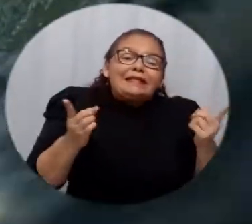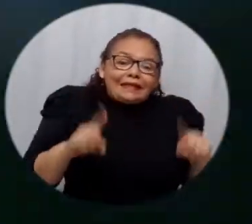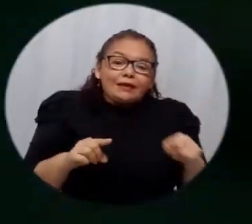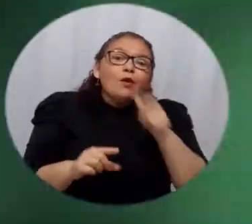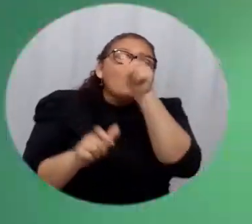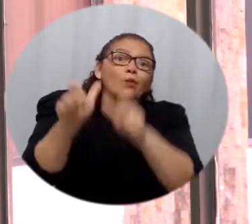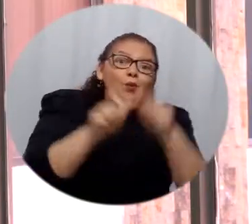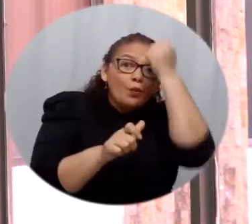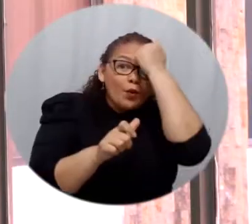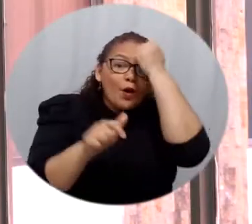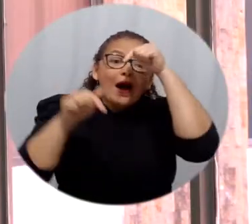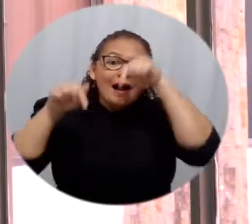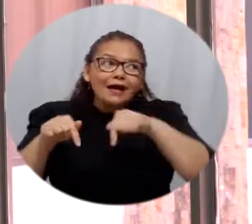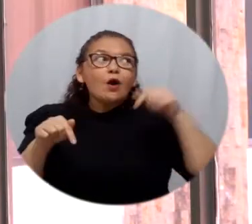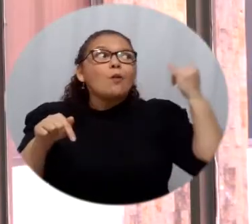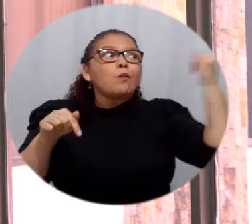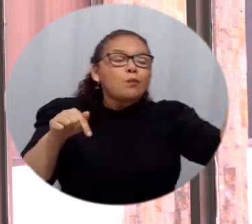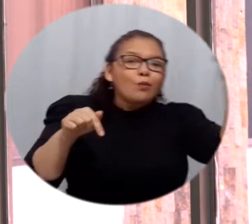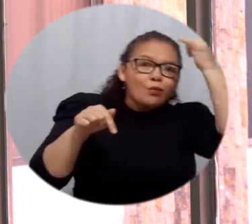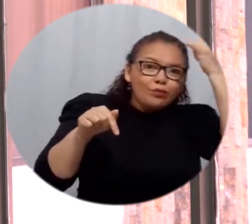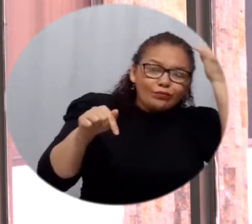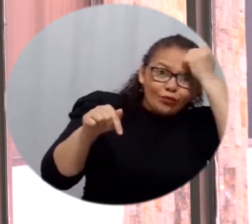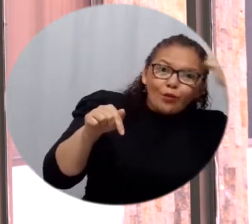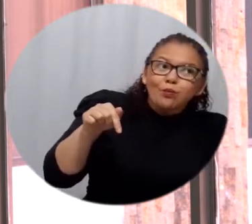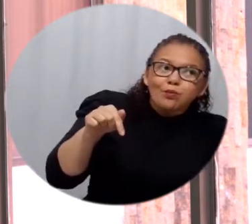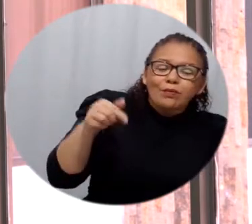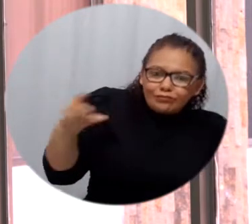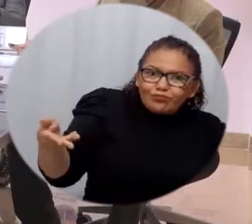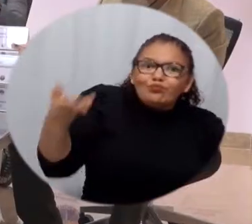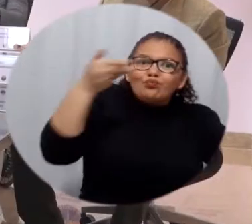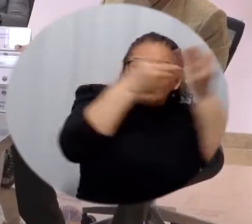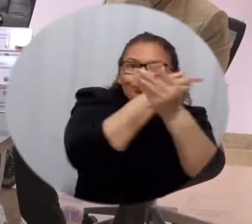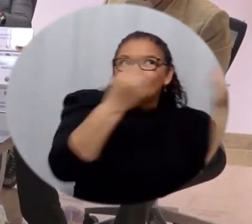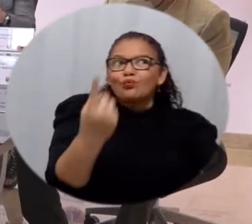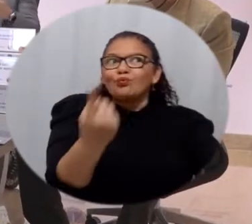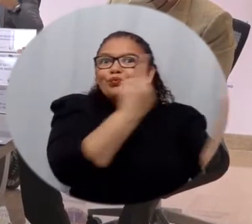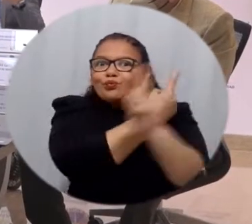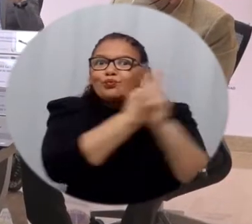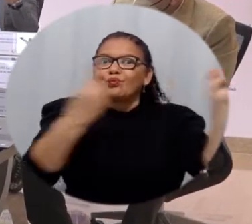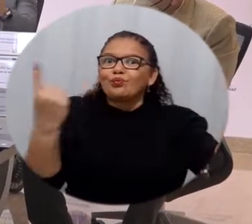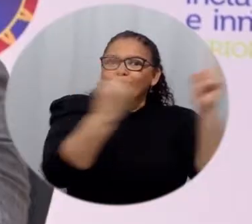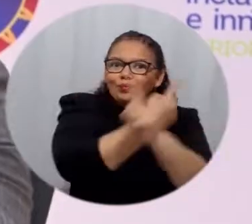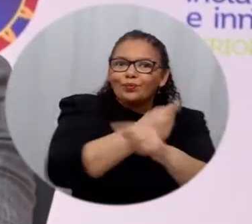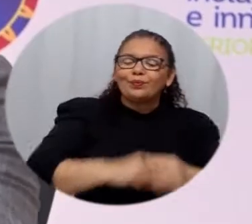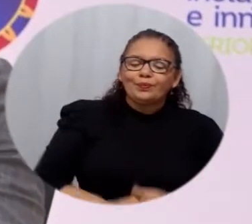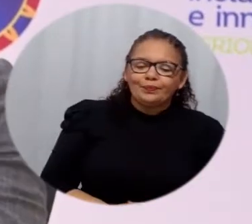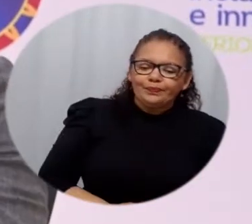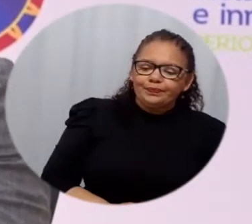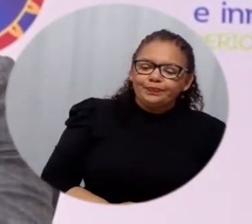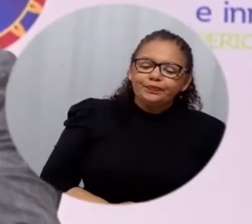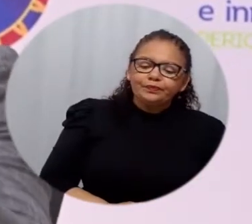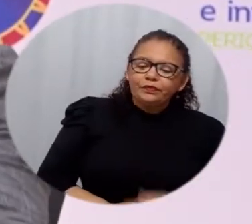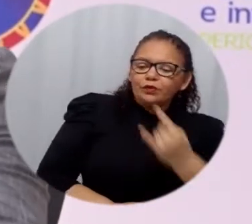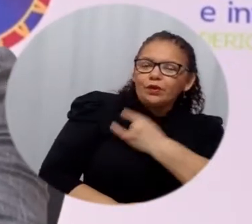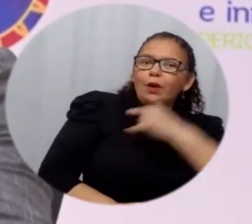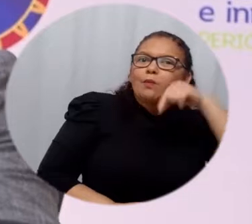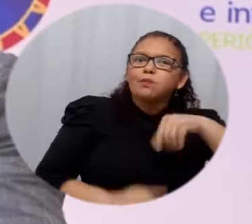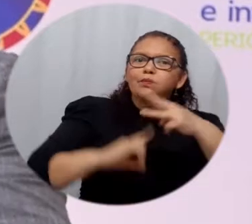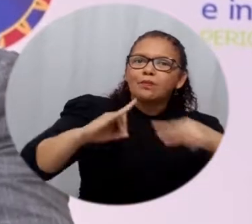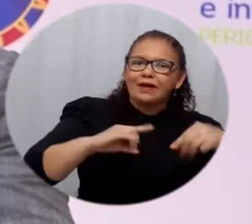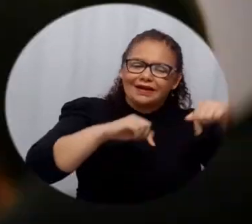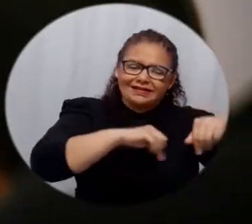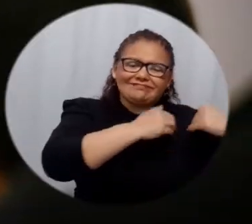movilidad de profesores tanto de la Universidad de Cádiz como de la Universidad del Magdalena. La Alma Mater, liderada por el doctor Pablo Vera Salazar,